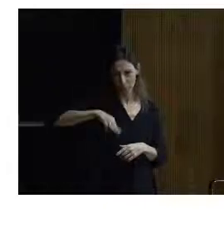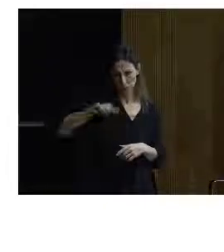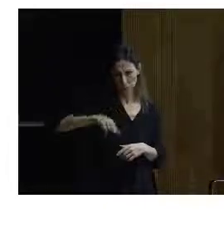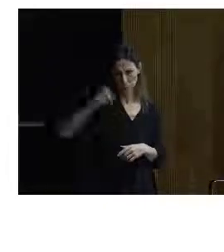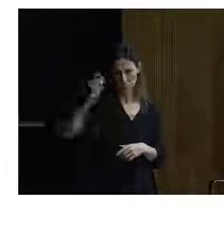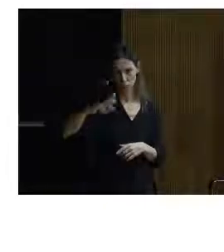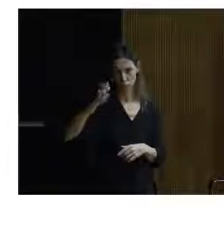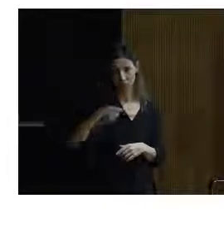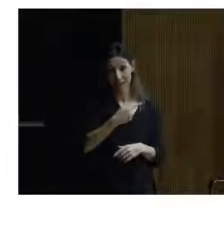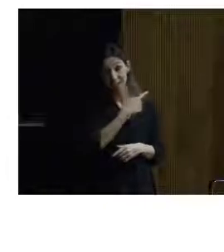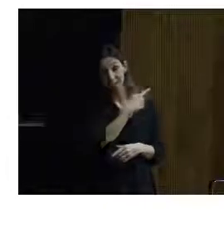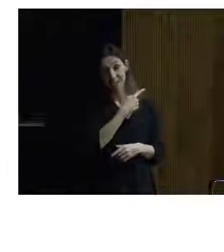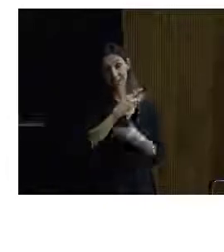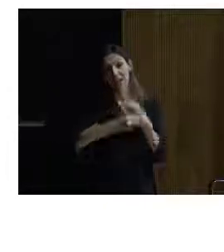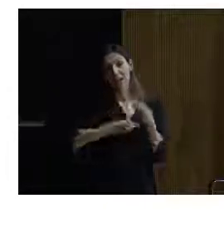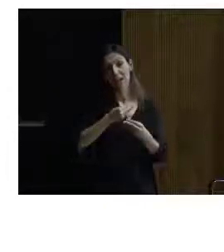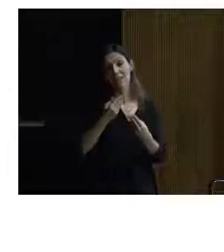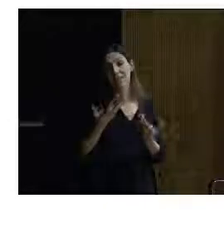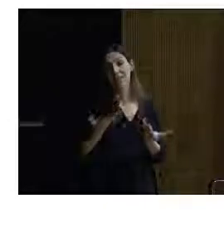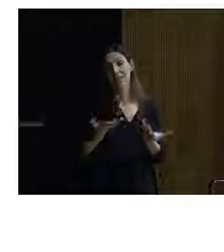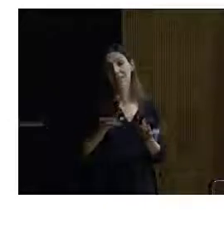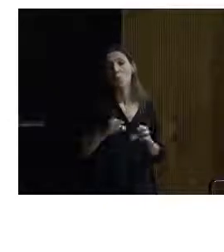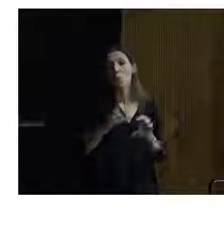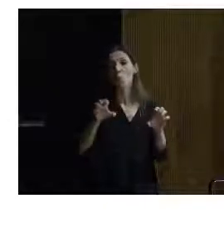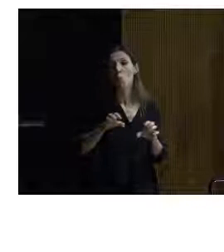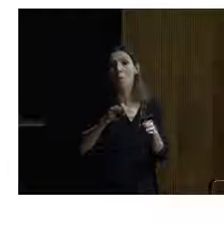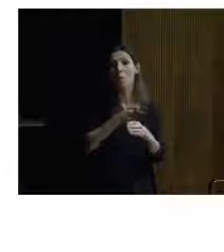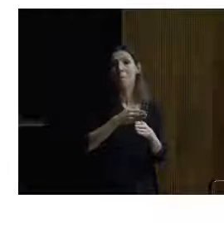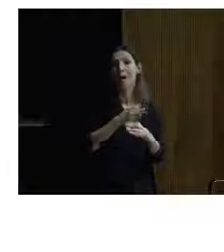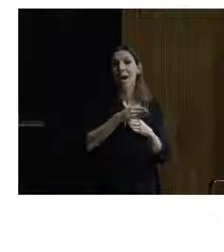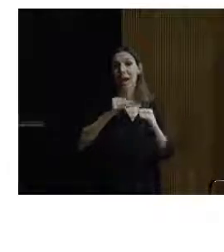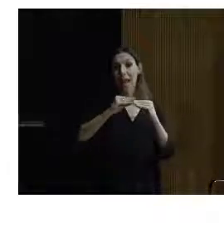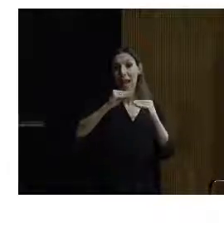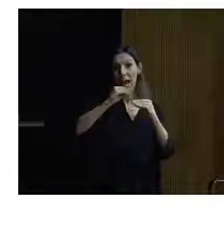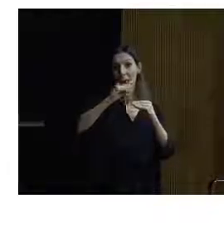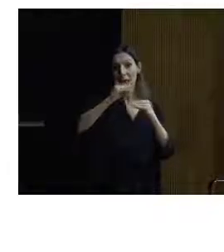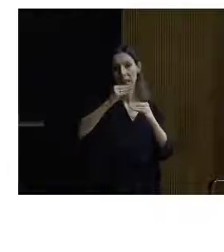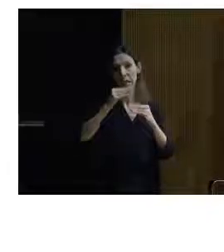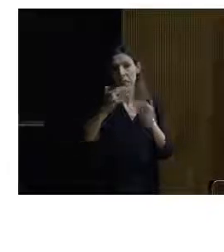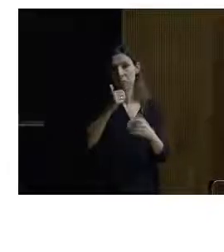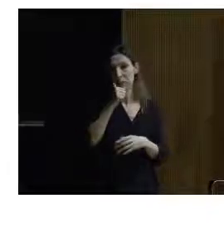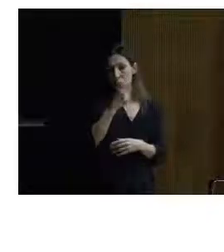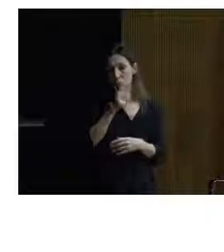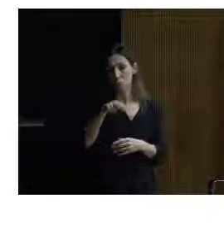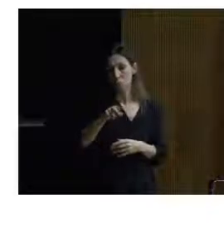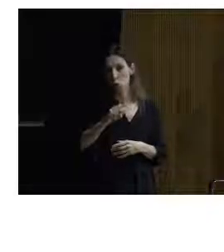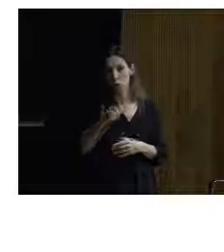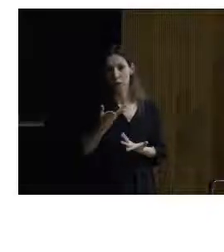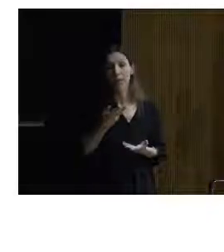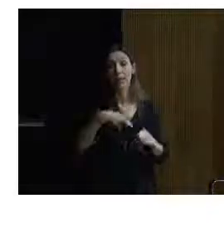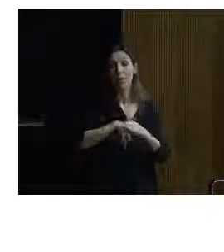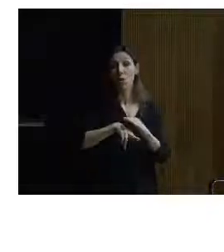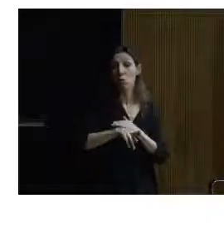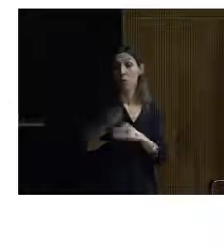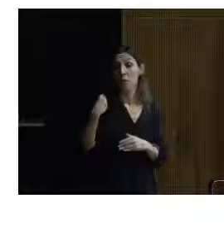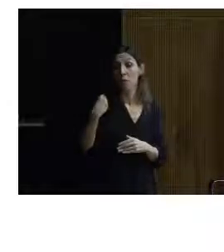esta. Está hecha con un mueble con piezas de madera laminada. sea, tampoco es ningún secreto. He utilizado los mismos recursos que mi